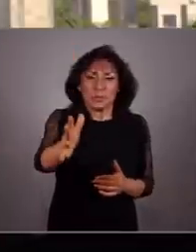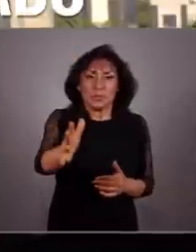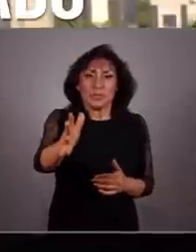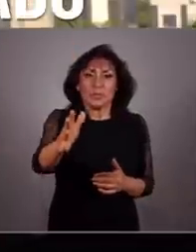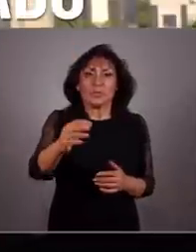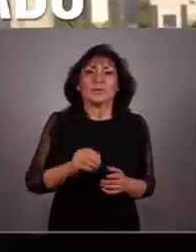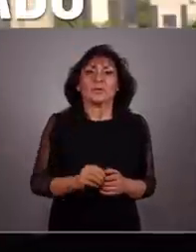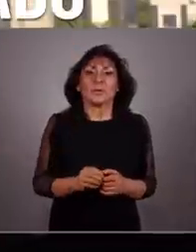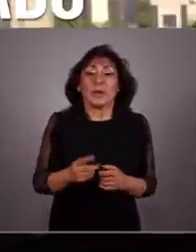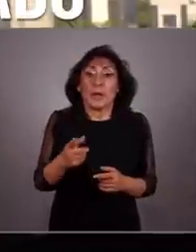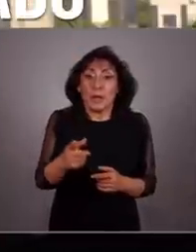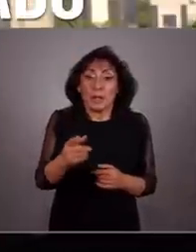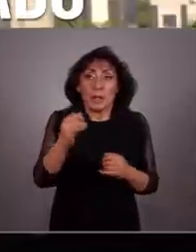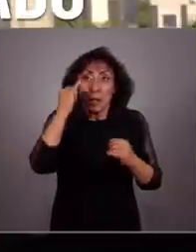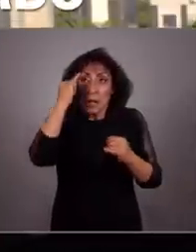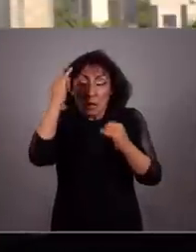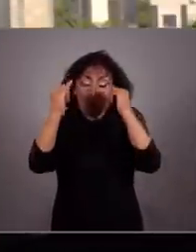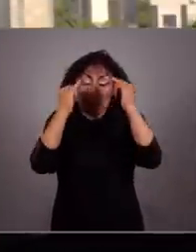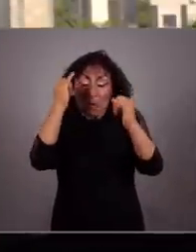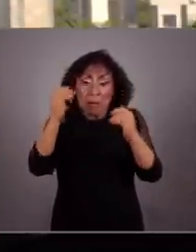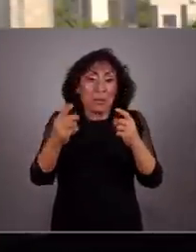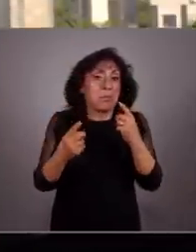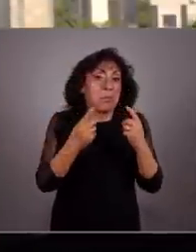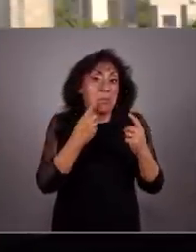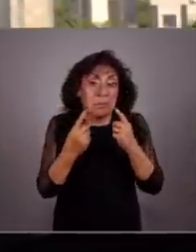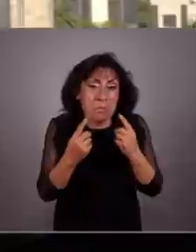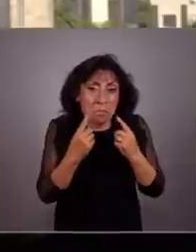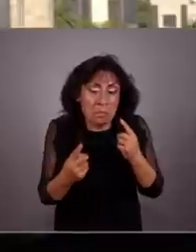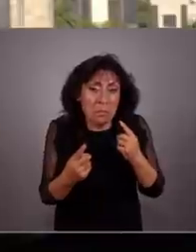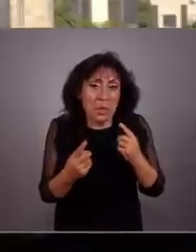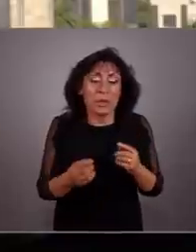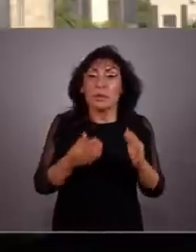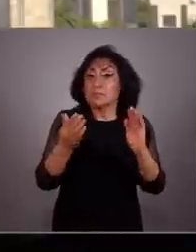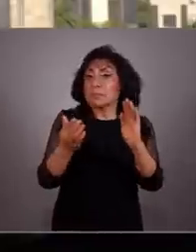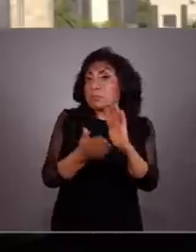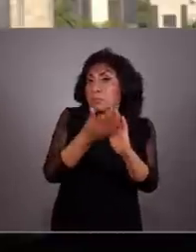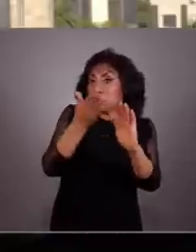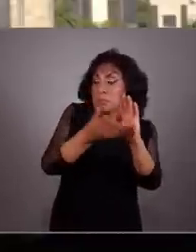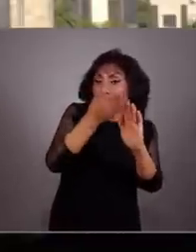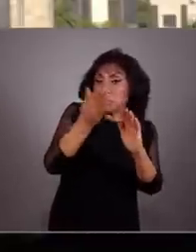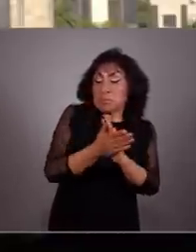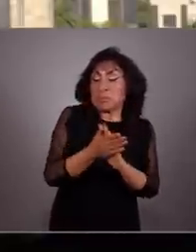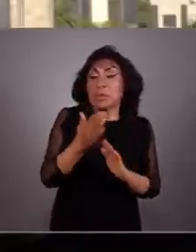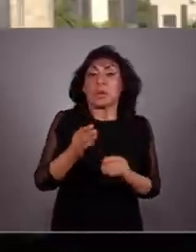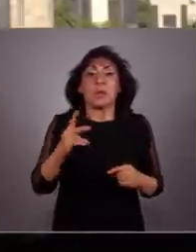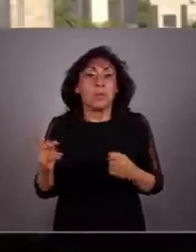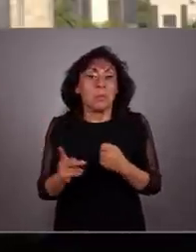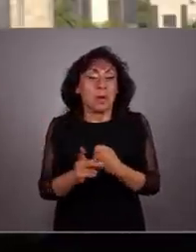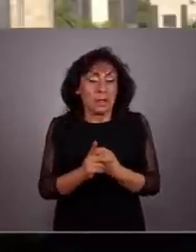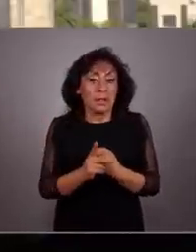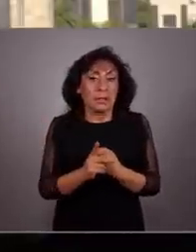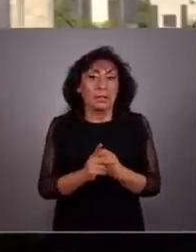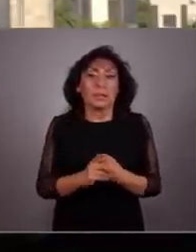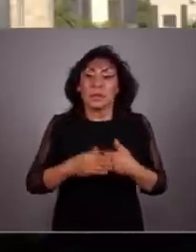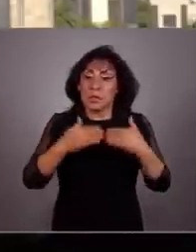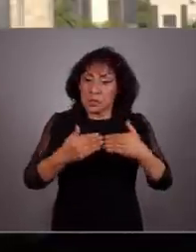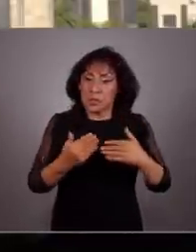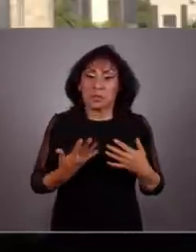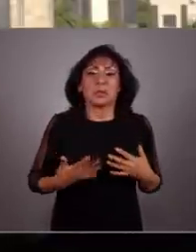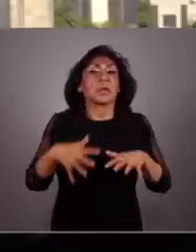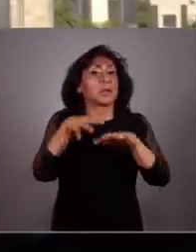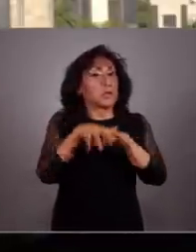invita a poner nuestras diferencias en la mesa para construir con ellas un país más justo e incluyente.